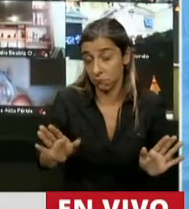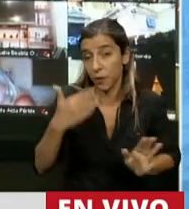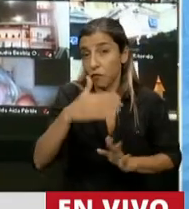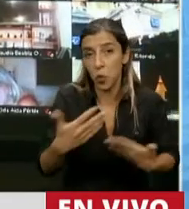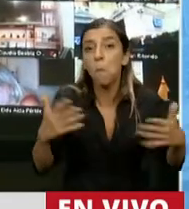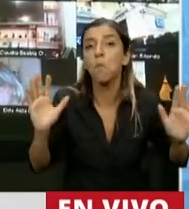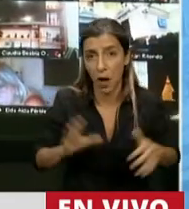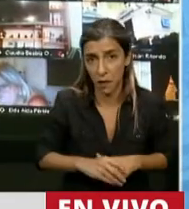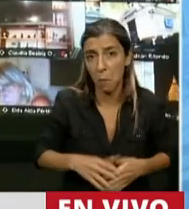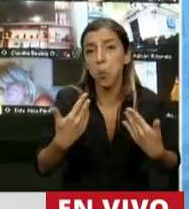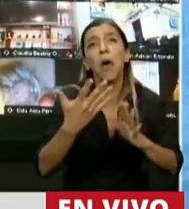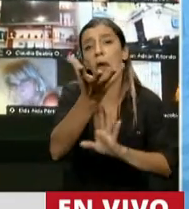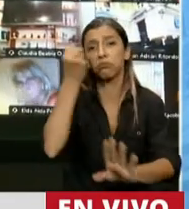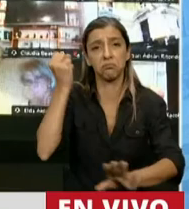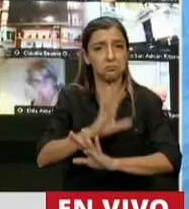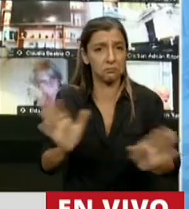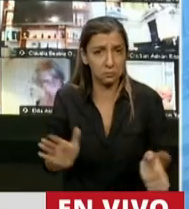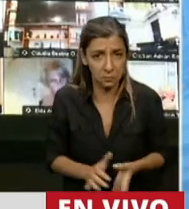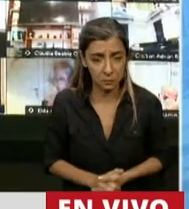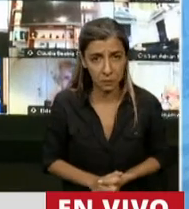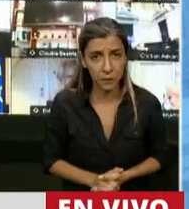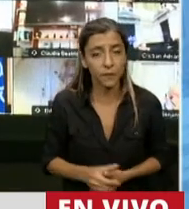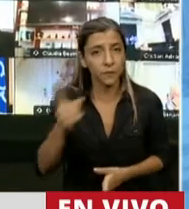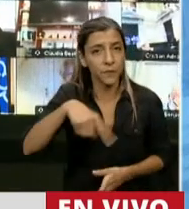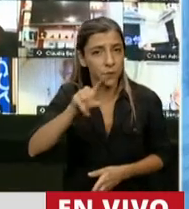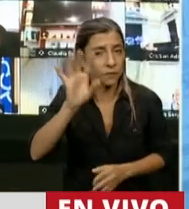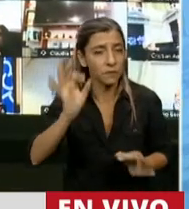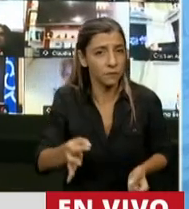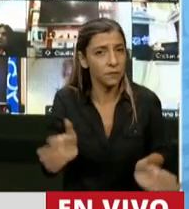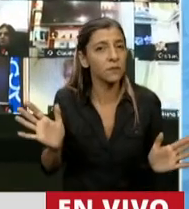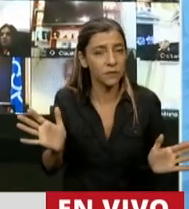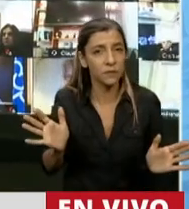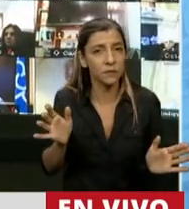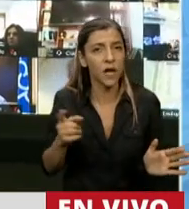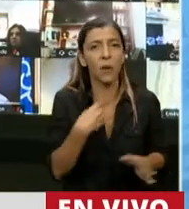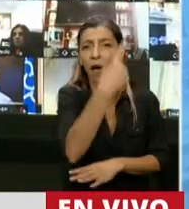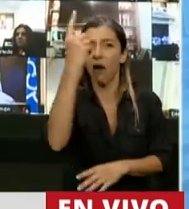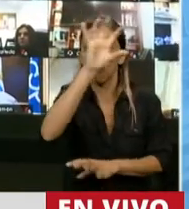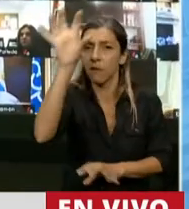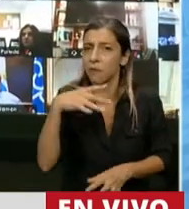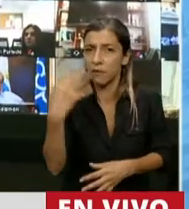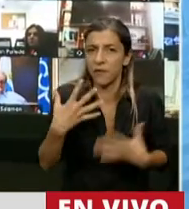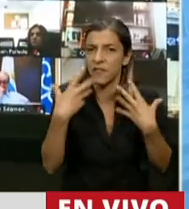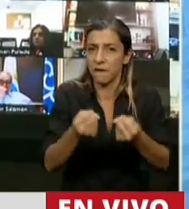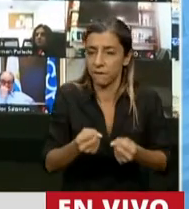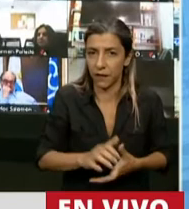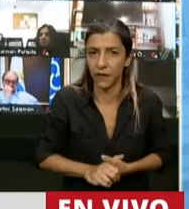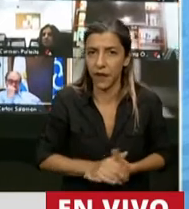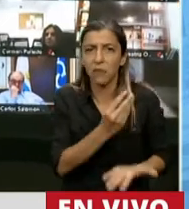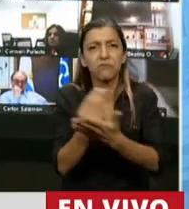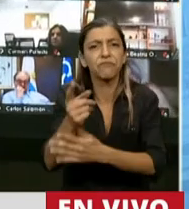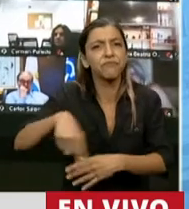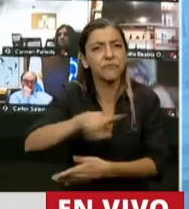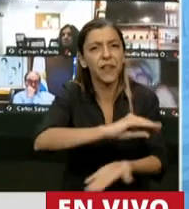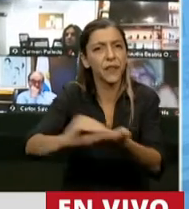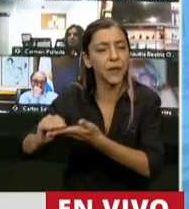a cualquiera de ellos un acto de defensa propia de cada una de esas provincias de los diputados diputadas que